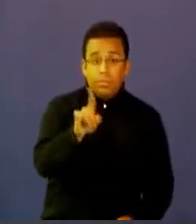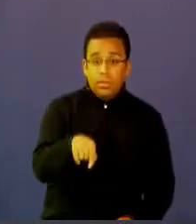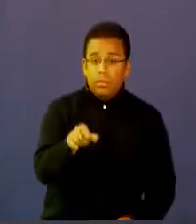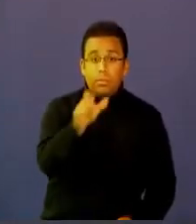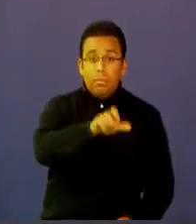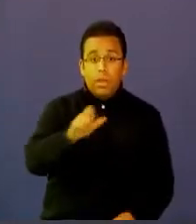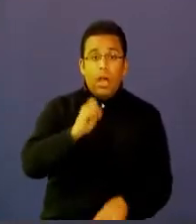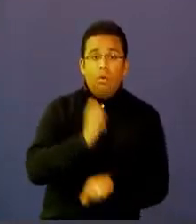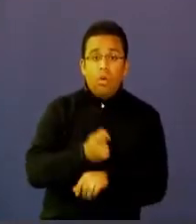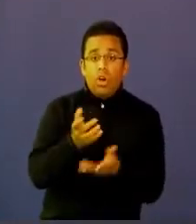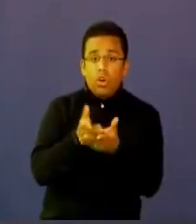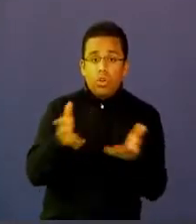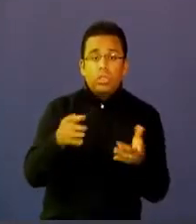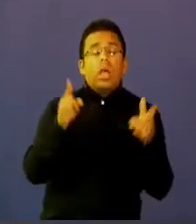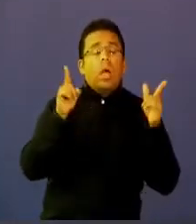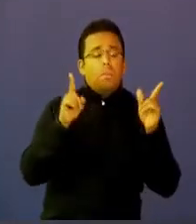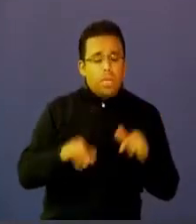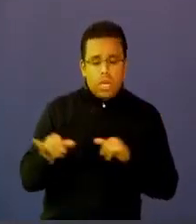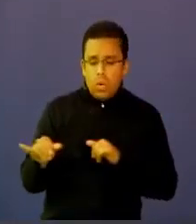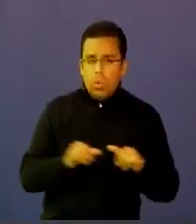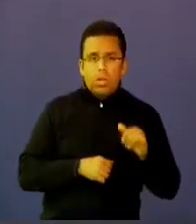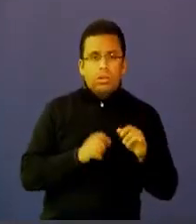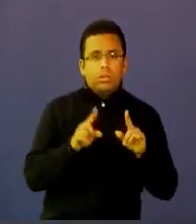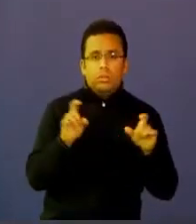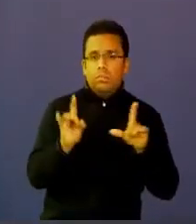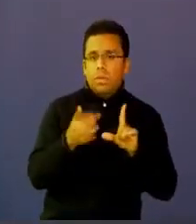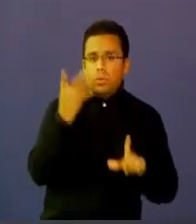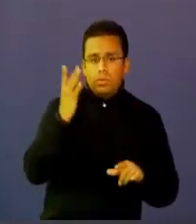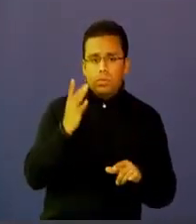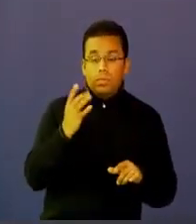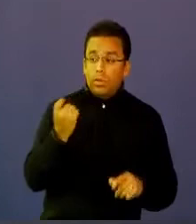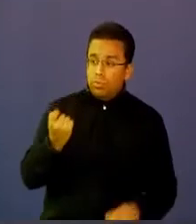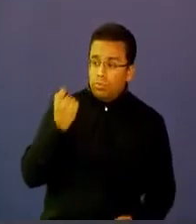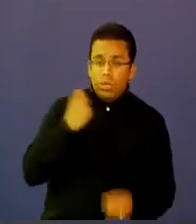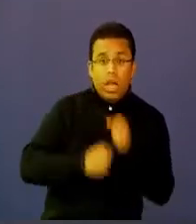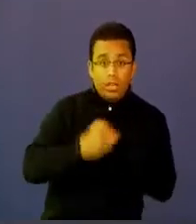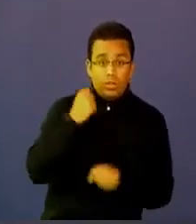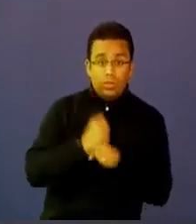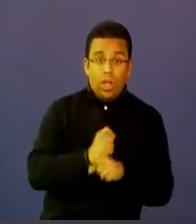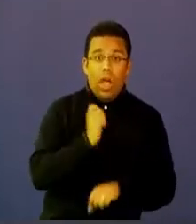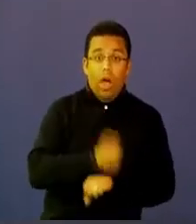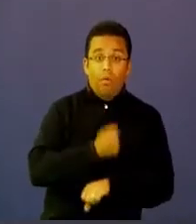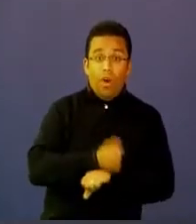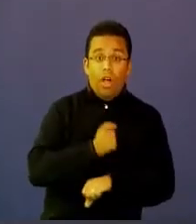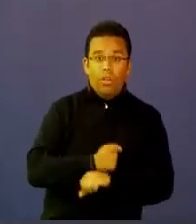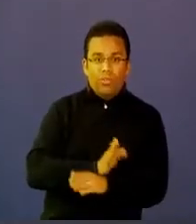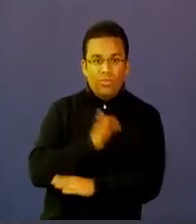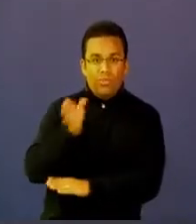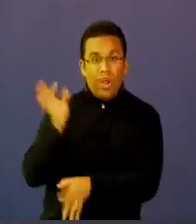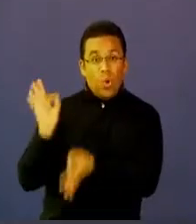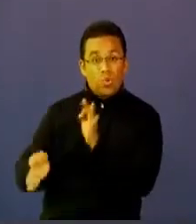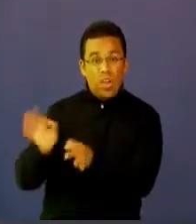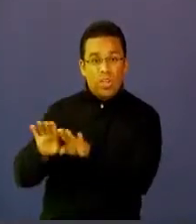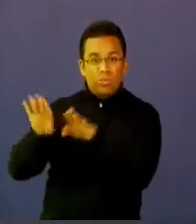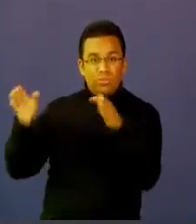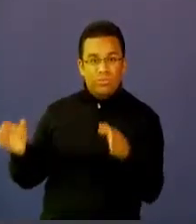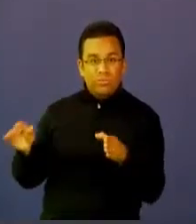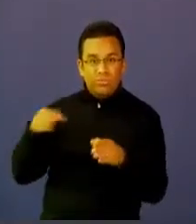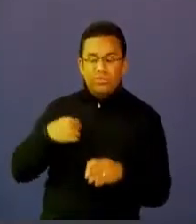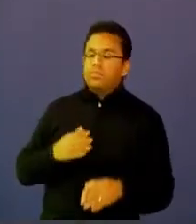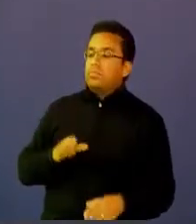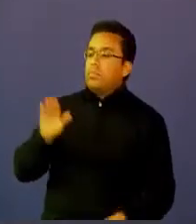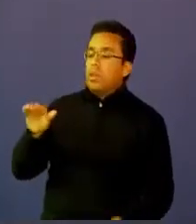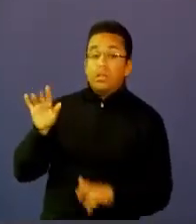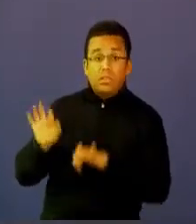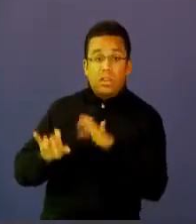información y las comunicaciones. Yo quiero recordar que hace algunos pocos años un abogado iba a un juzgado y tenía que conversar con el